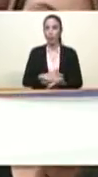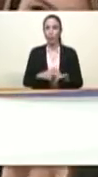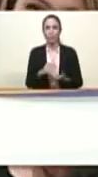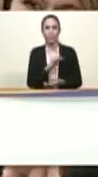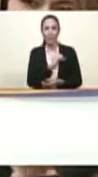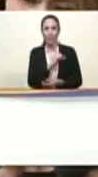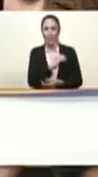que tienen.